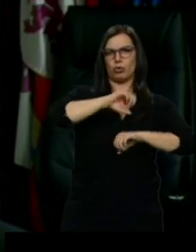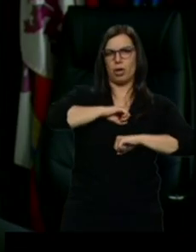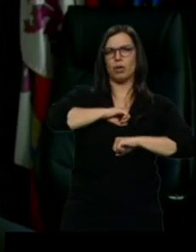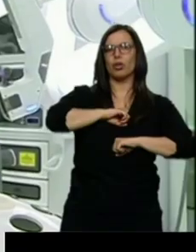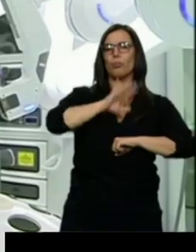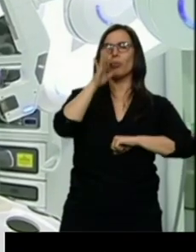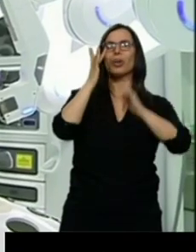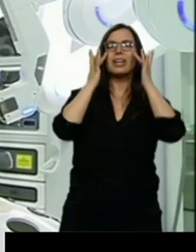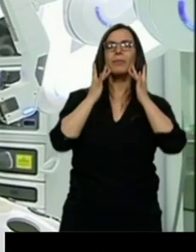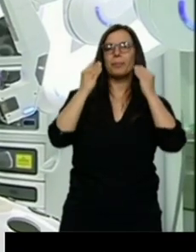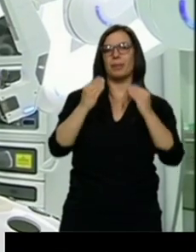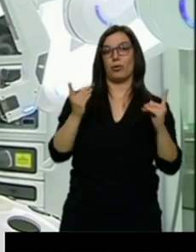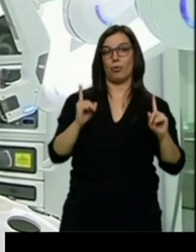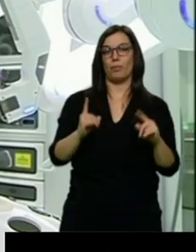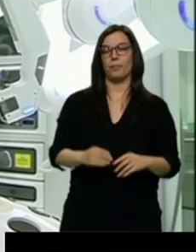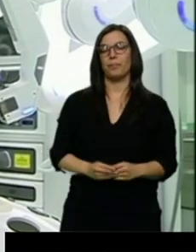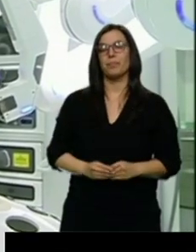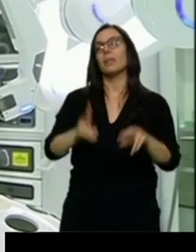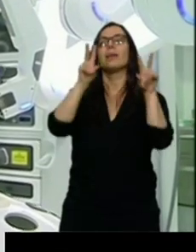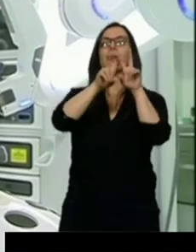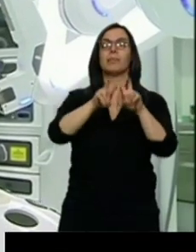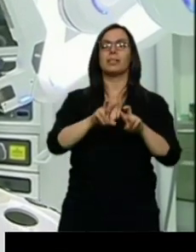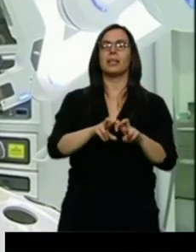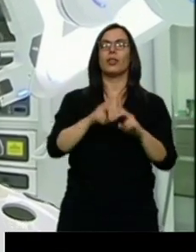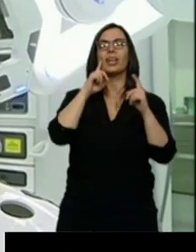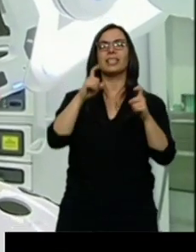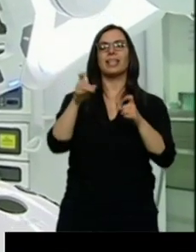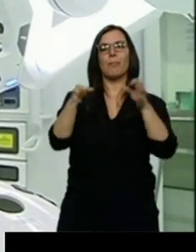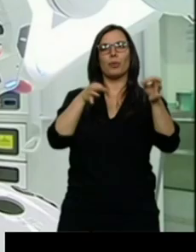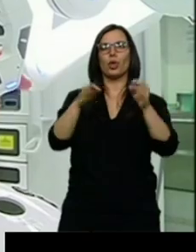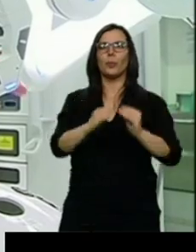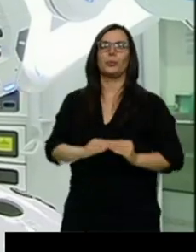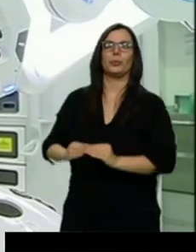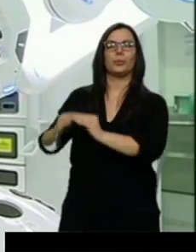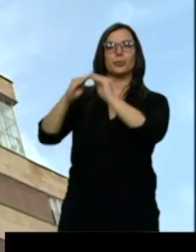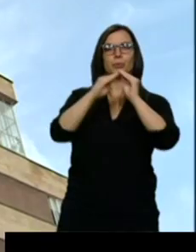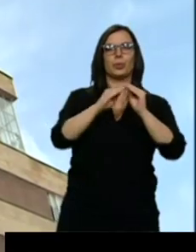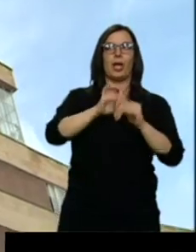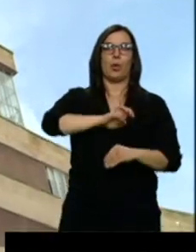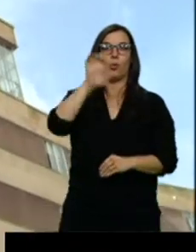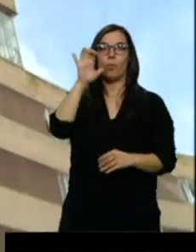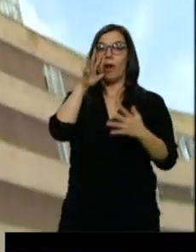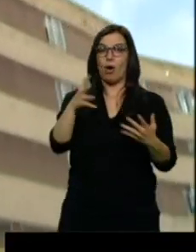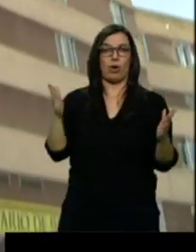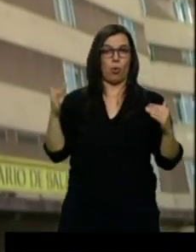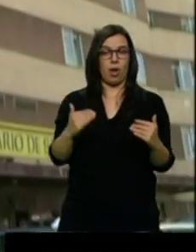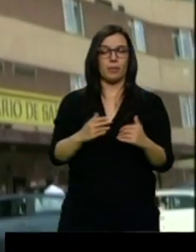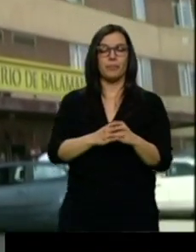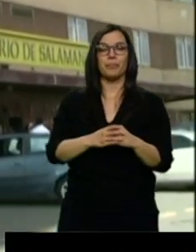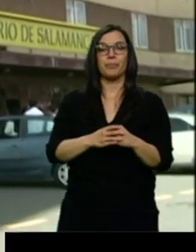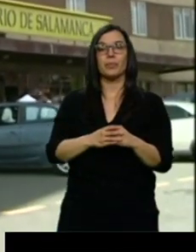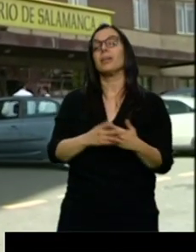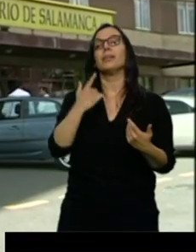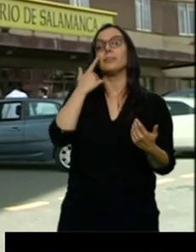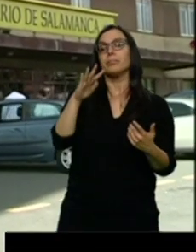hospitalarios. La investigación intentará crear un protocolo unánime en los países europeos, ya que a día de hoy no existe. De hecho, son numerosas las infecciones